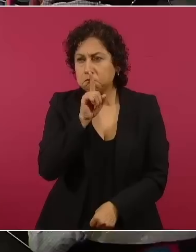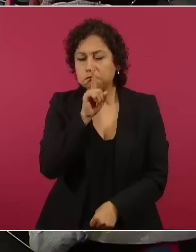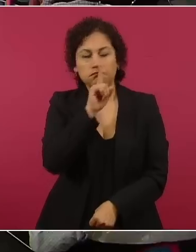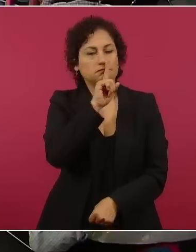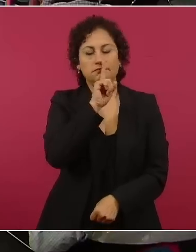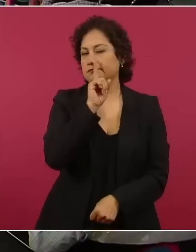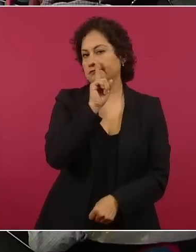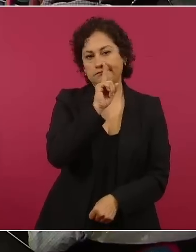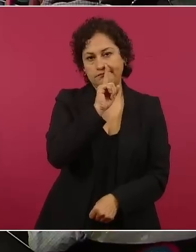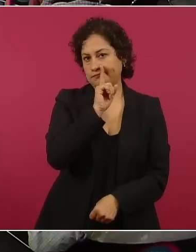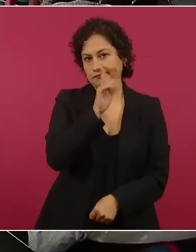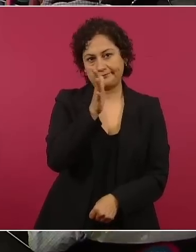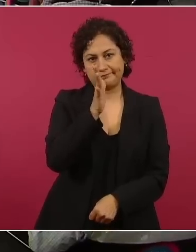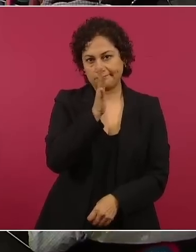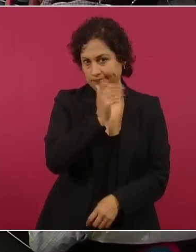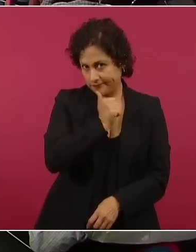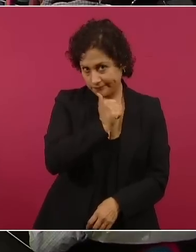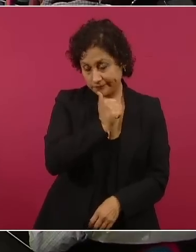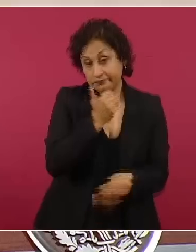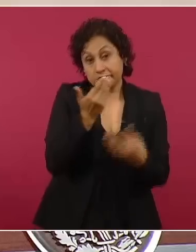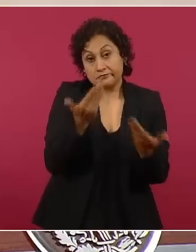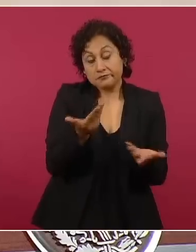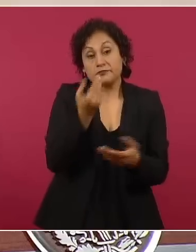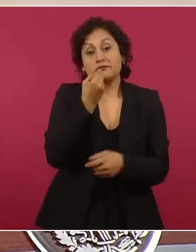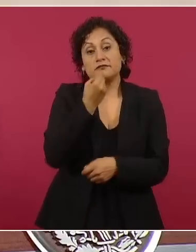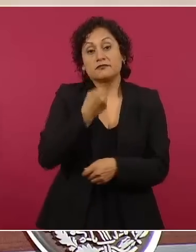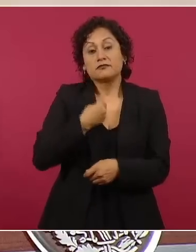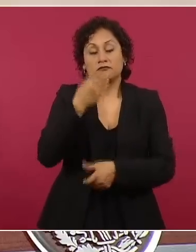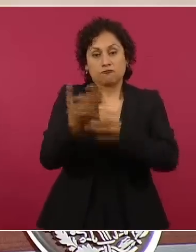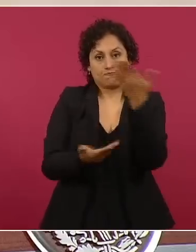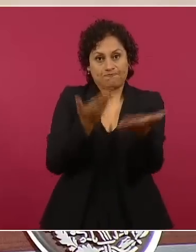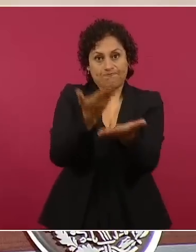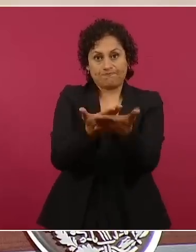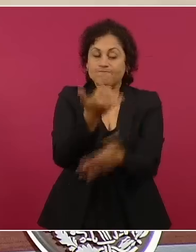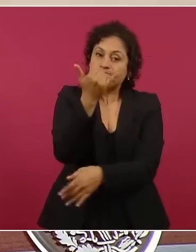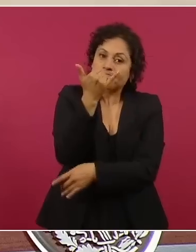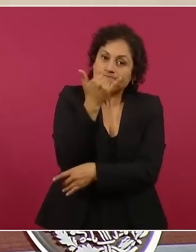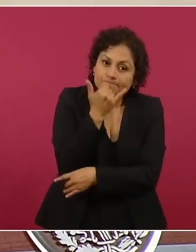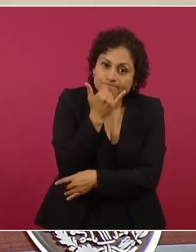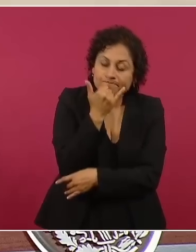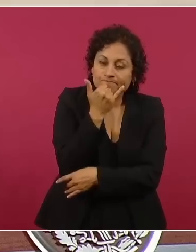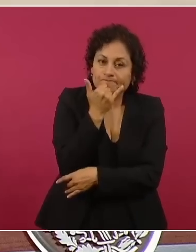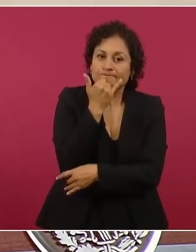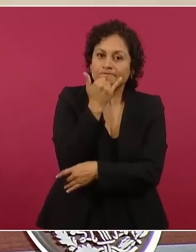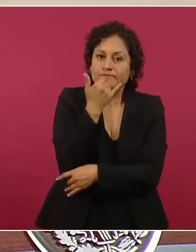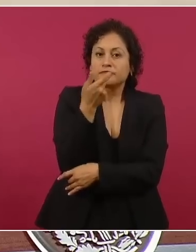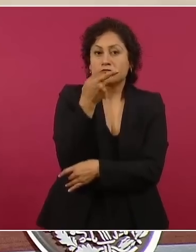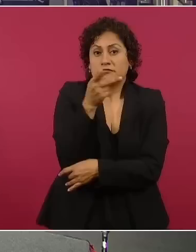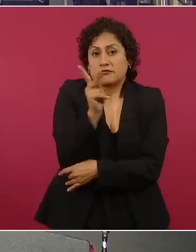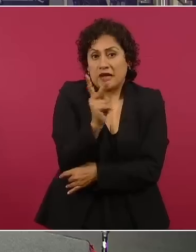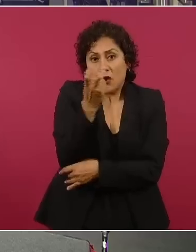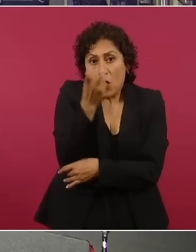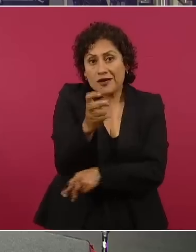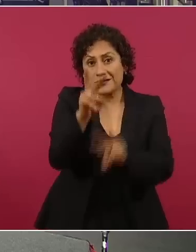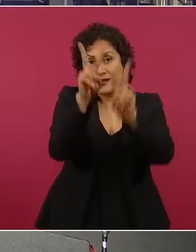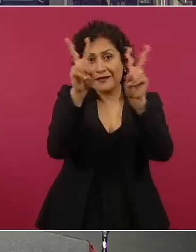ofrezco disculpas, pero la vida pública tiene que ser cada vez más pública